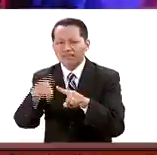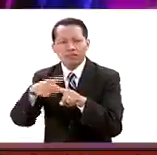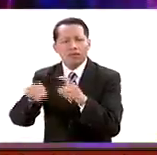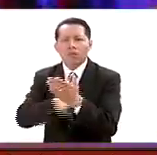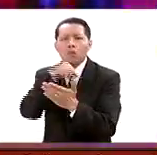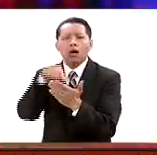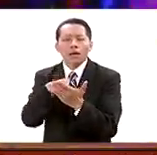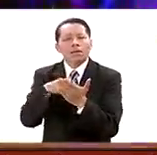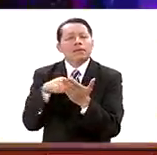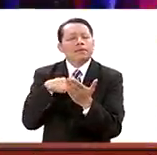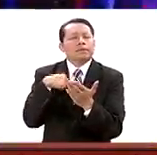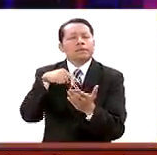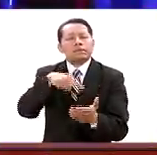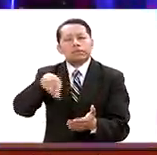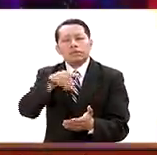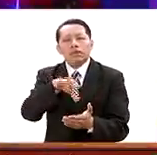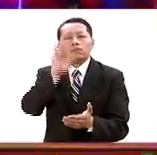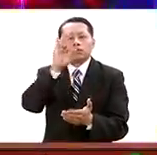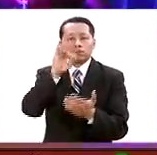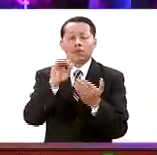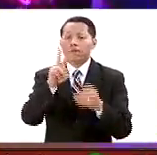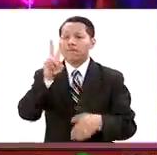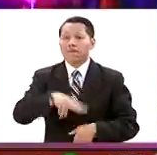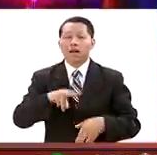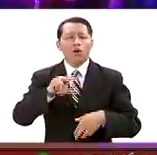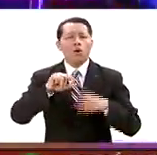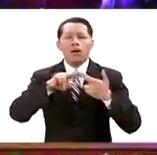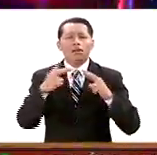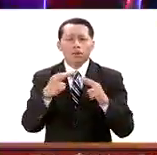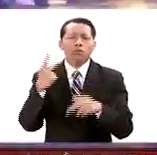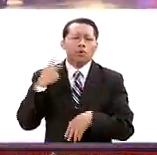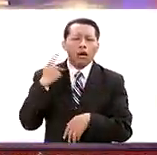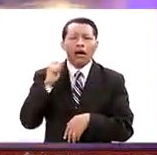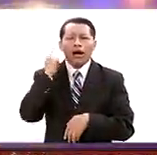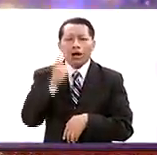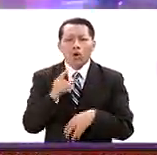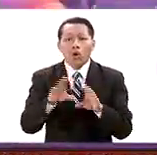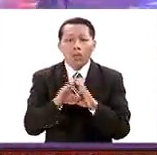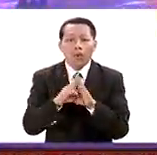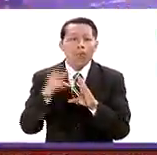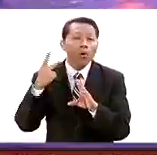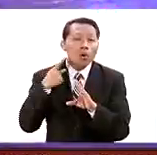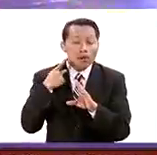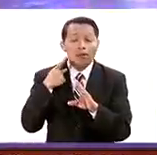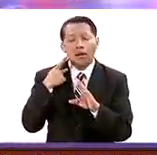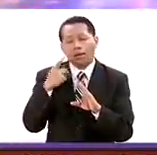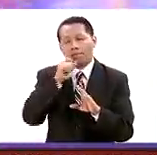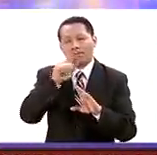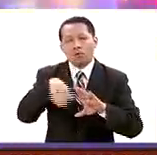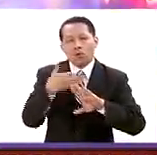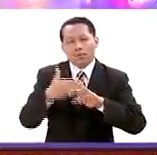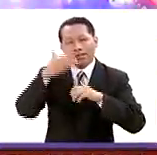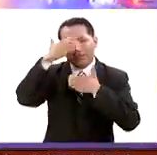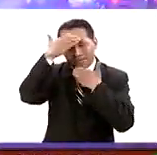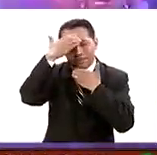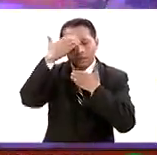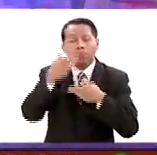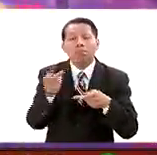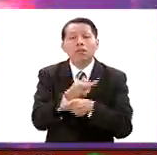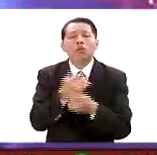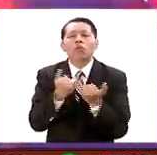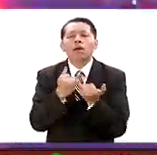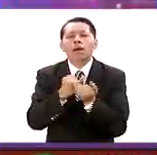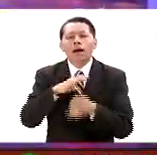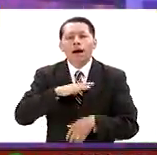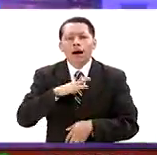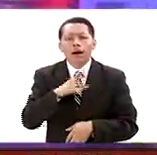y no está necesariamente relacionado con la política, con el éxito o fracaso de las políticas de combate al terrorismo. De inmediato hubo también la